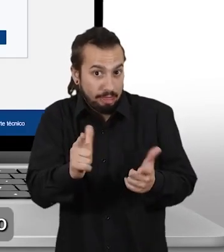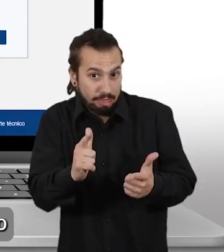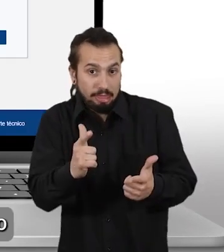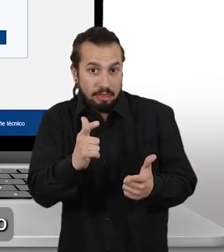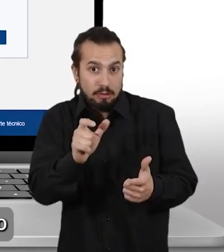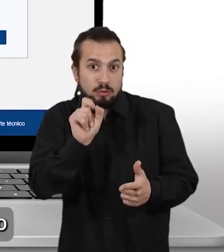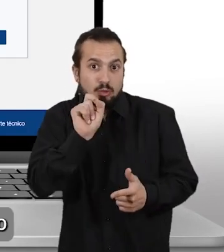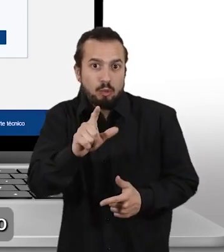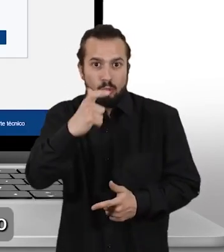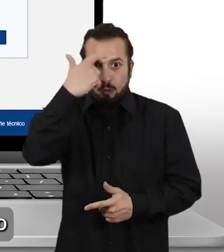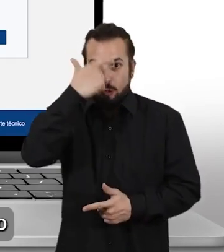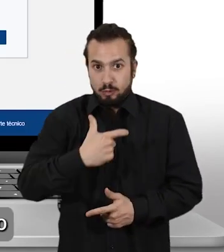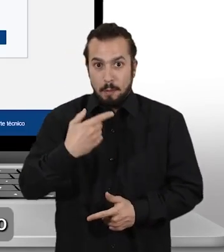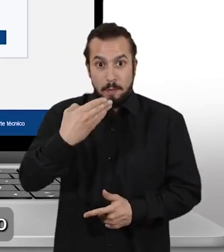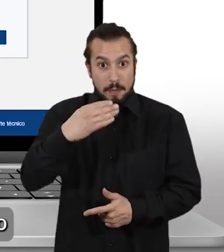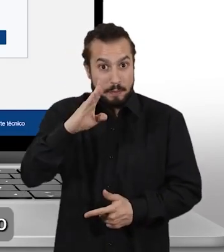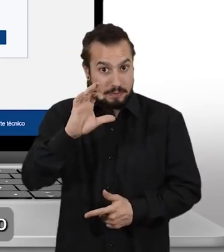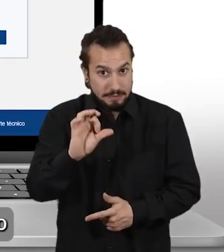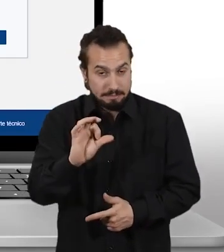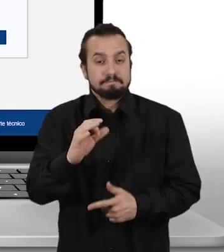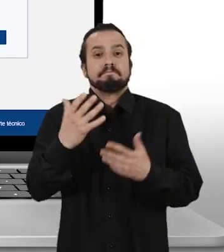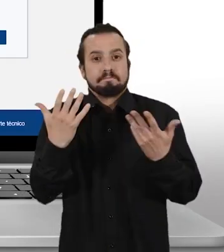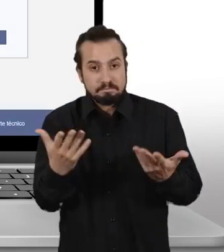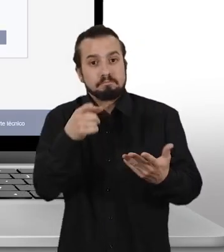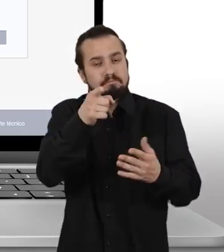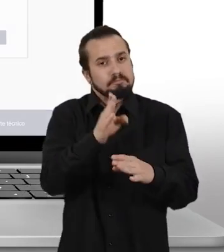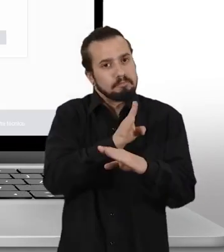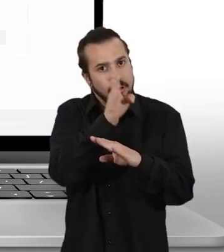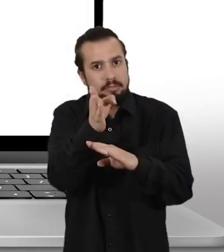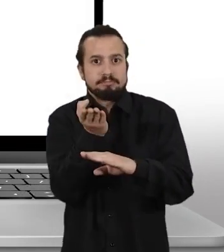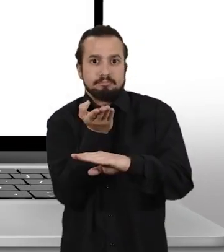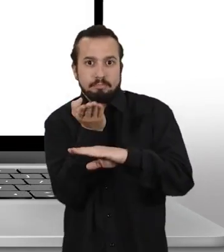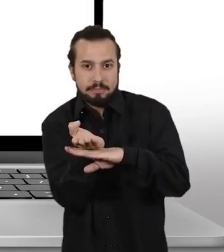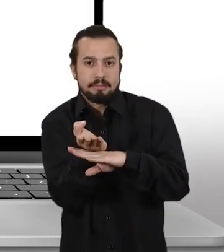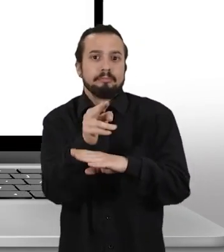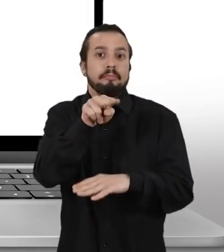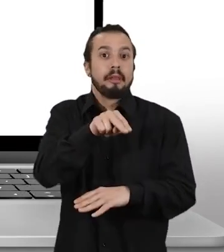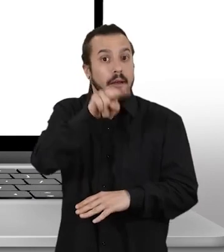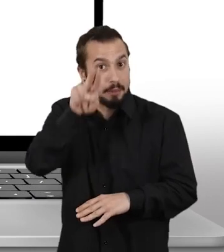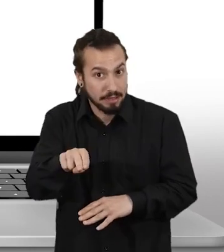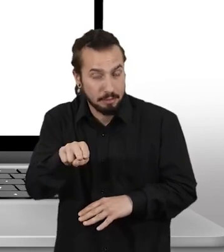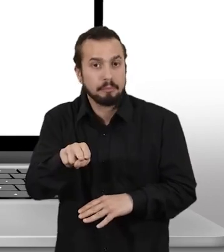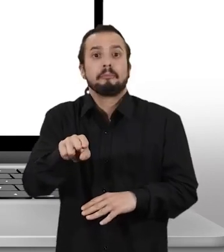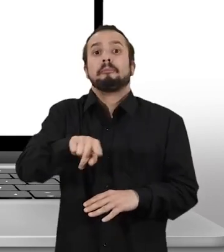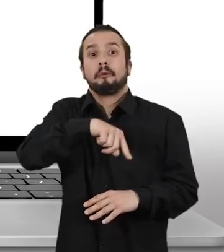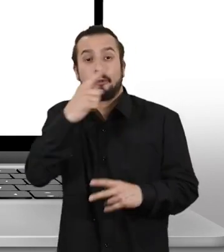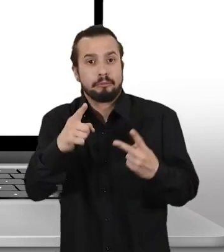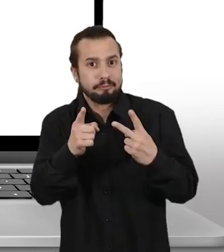Ten en cuenta que, si no tienes usuario, puedes solicitarlo en Habitat,